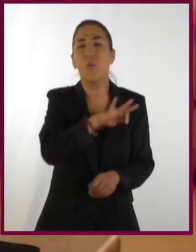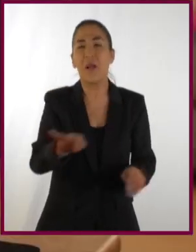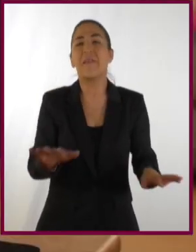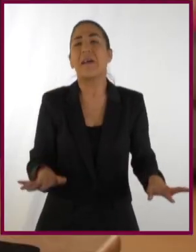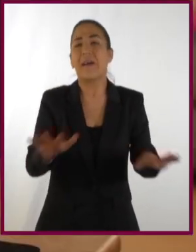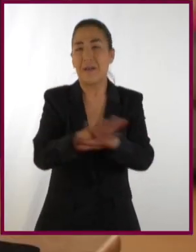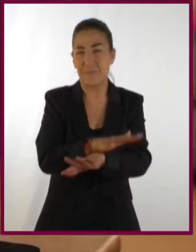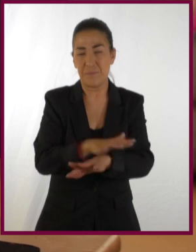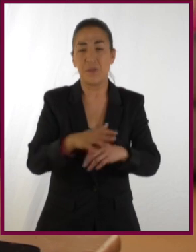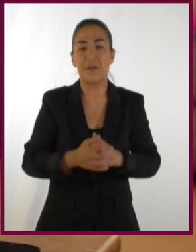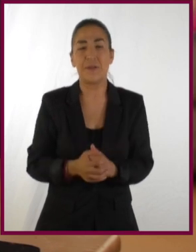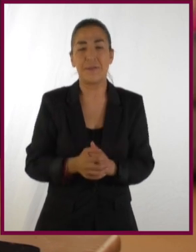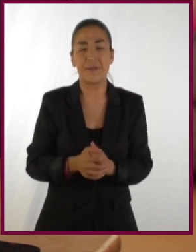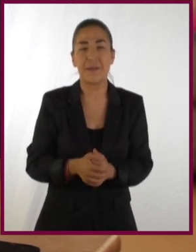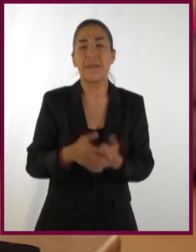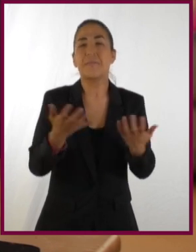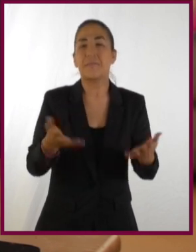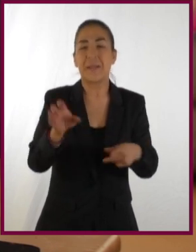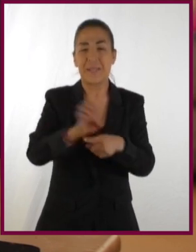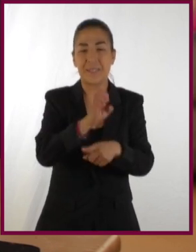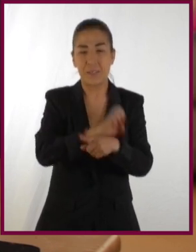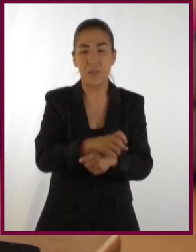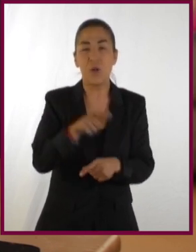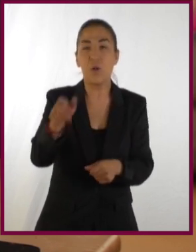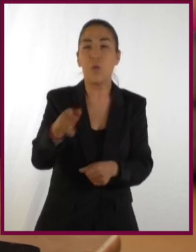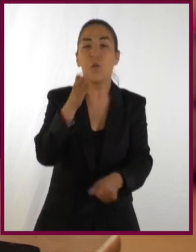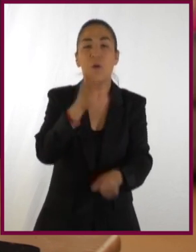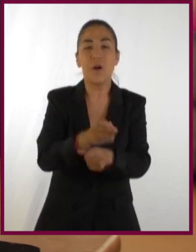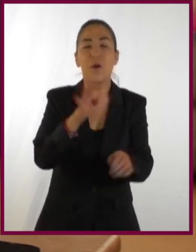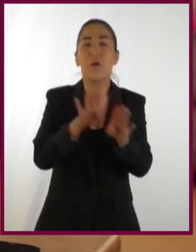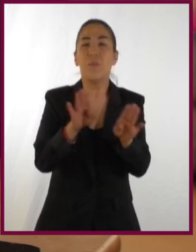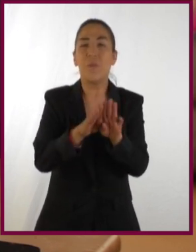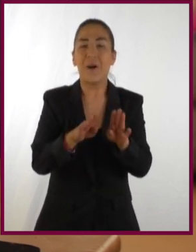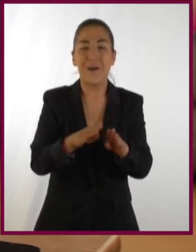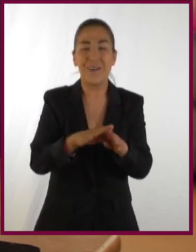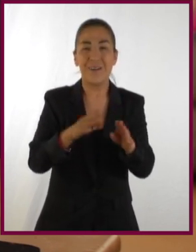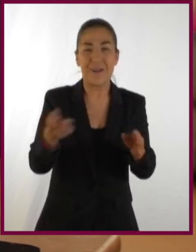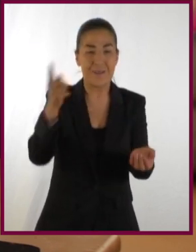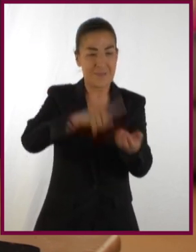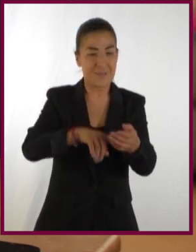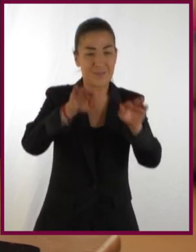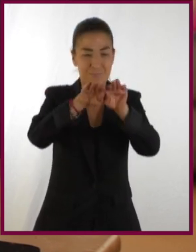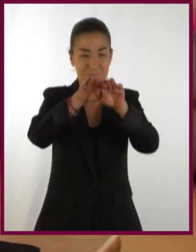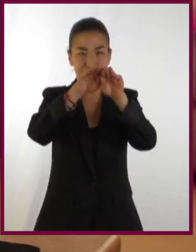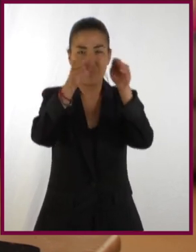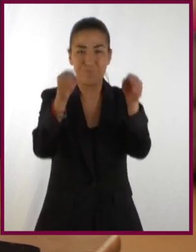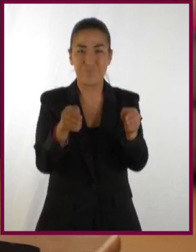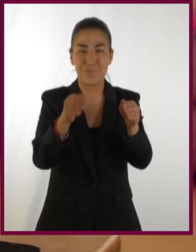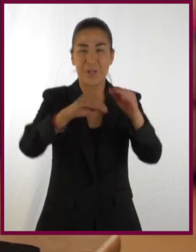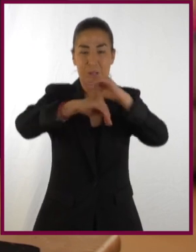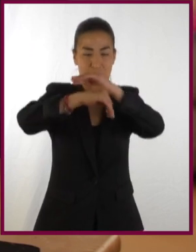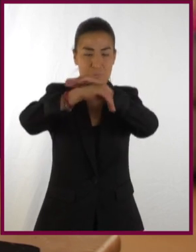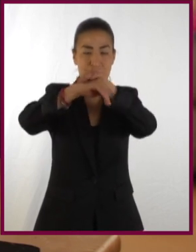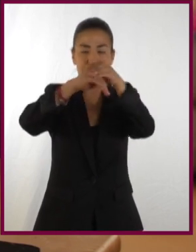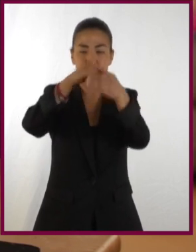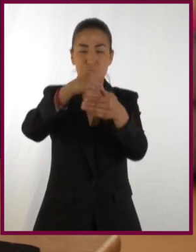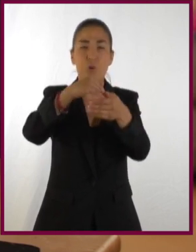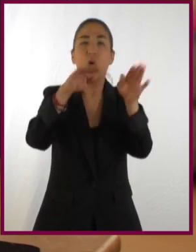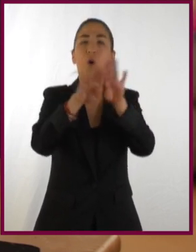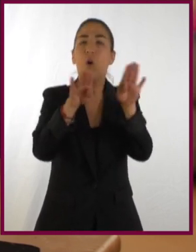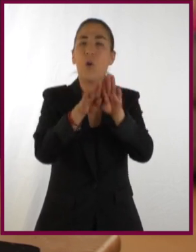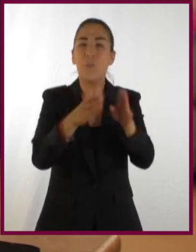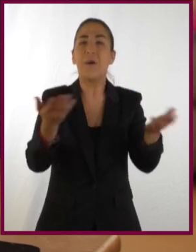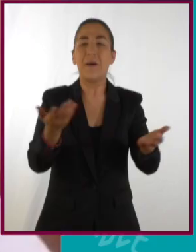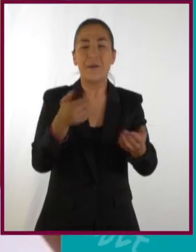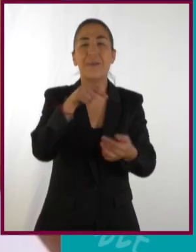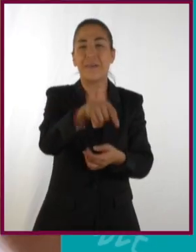tiempo, pero se puede modificar, ¿no? Entonces, para describir la curva, el contorno de la